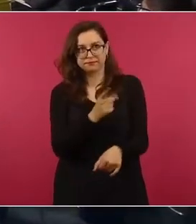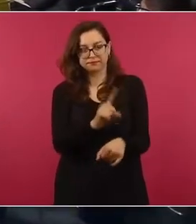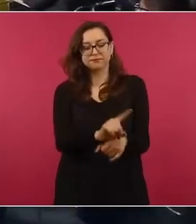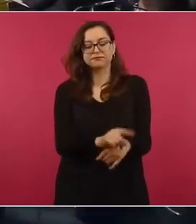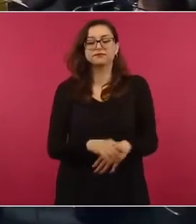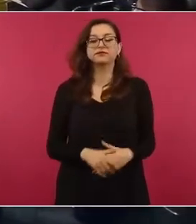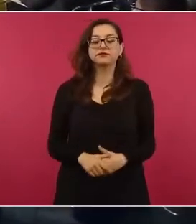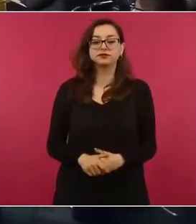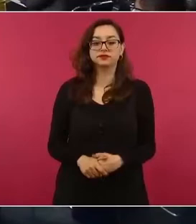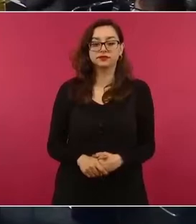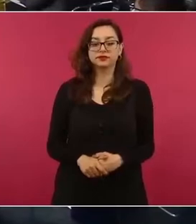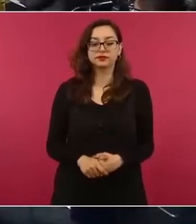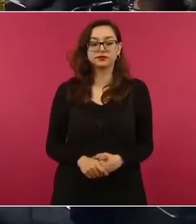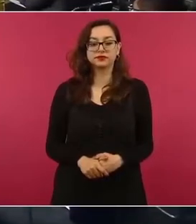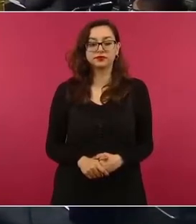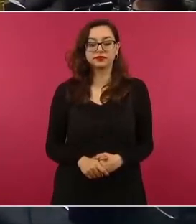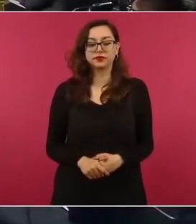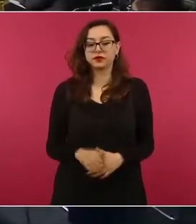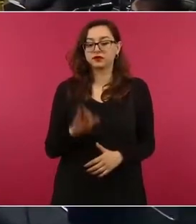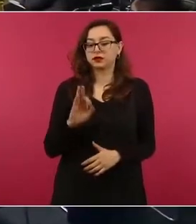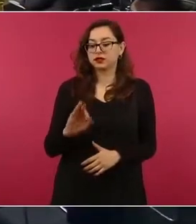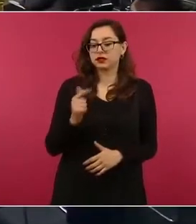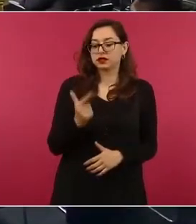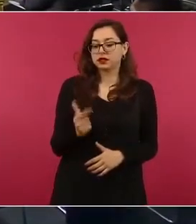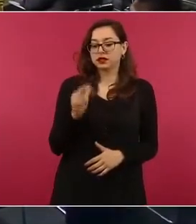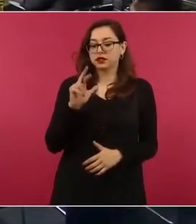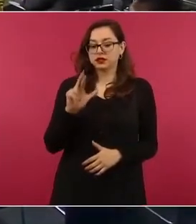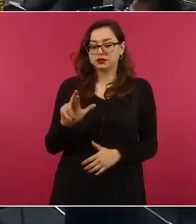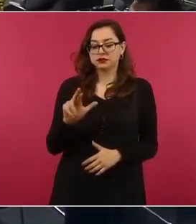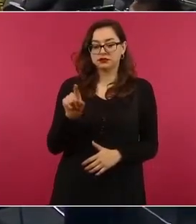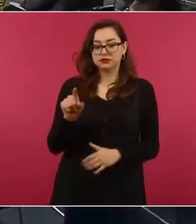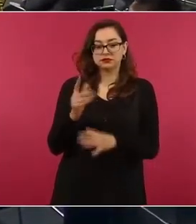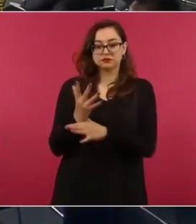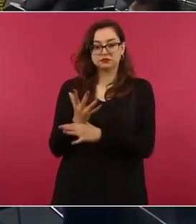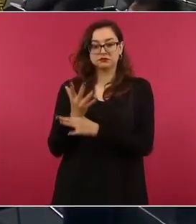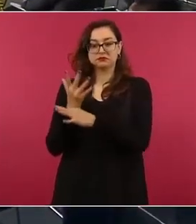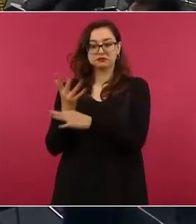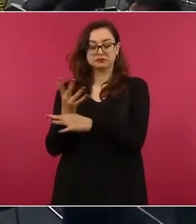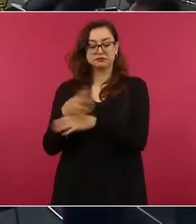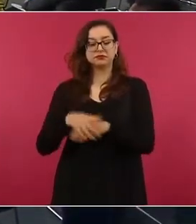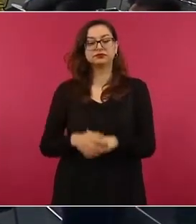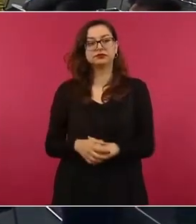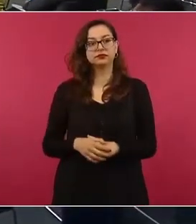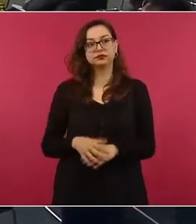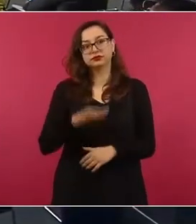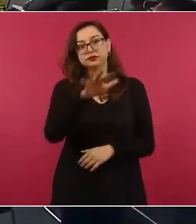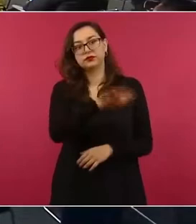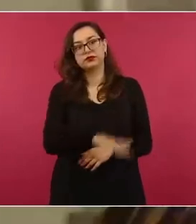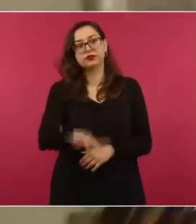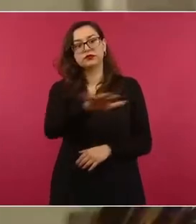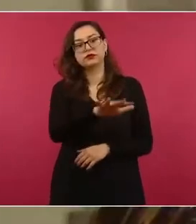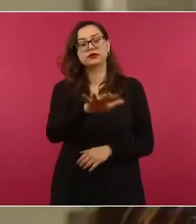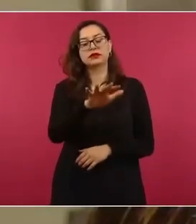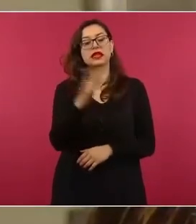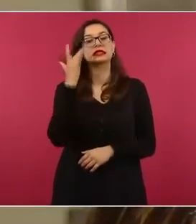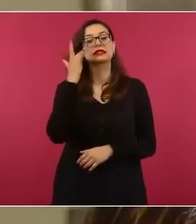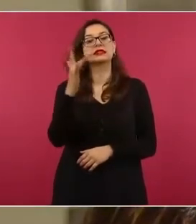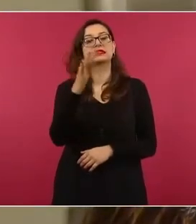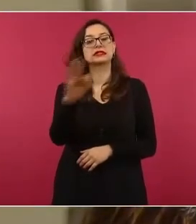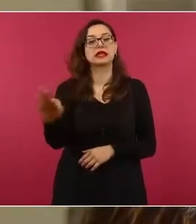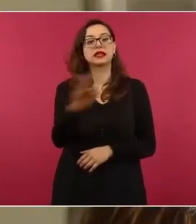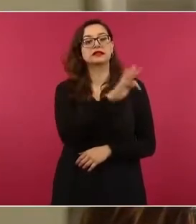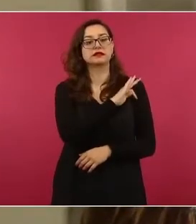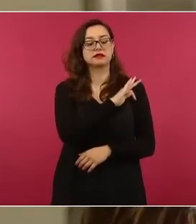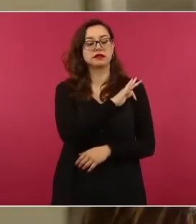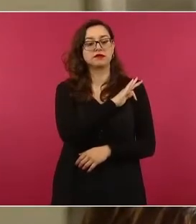Presidente, la Fiscalía General de la República quiere recuperar predios de Santa Fe, que valen muchos millones de dólares con documentos del